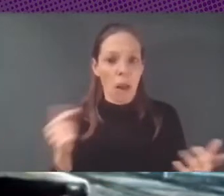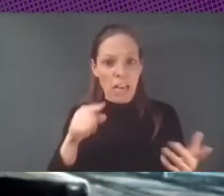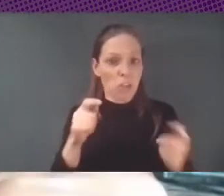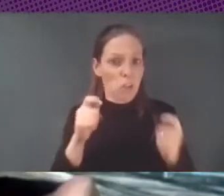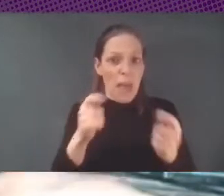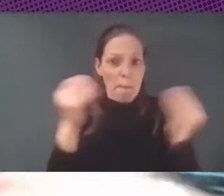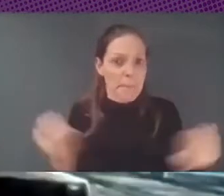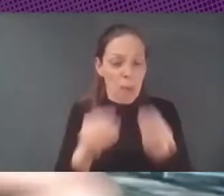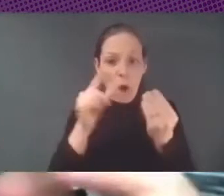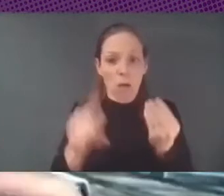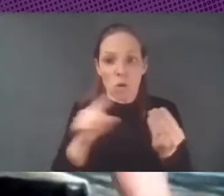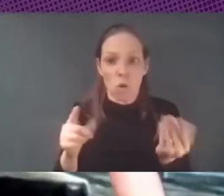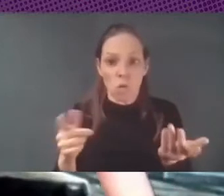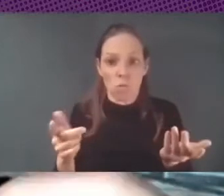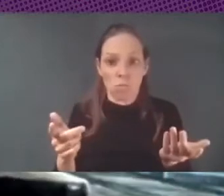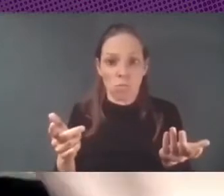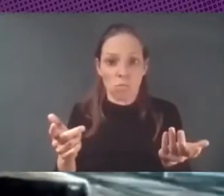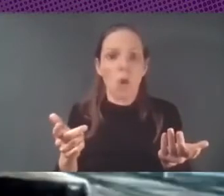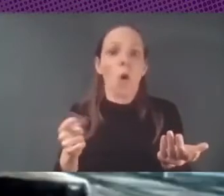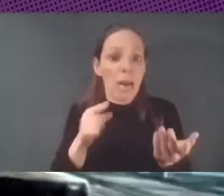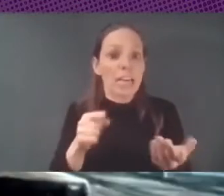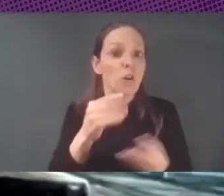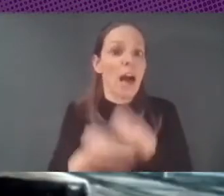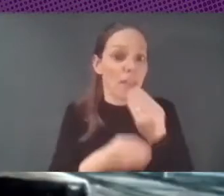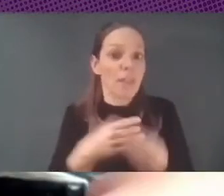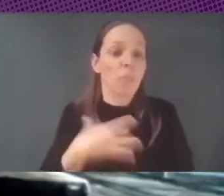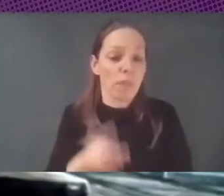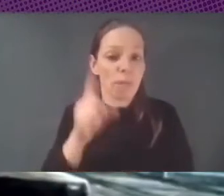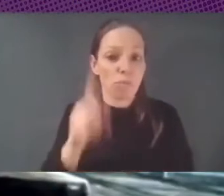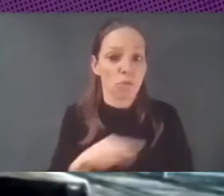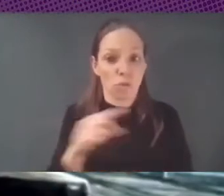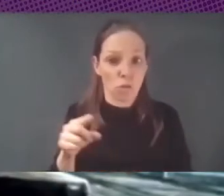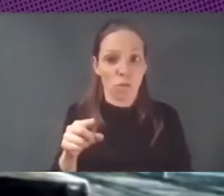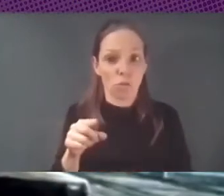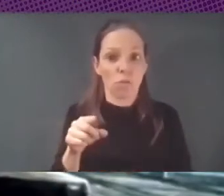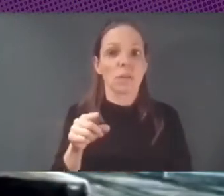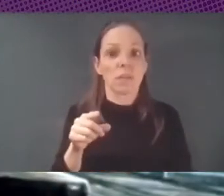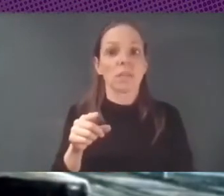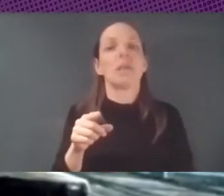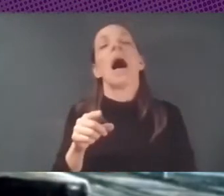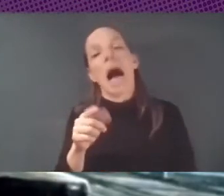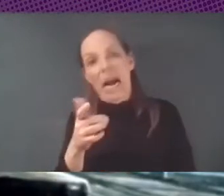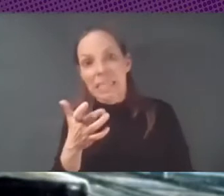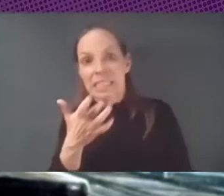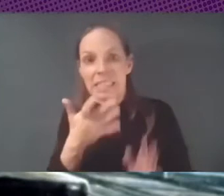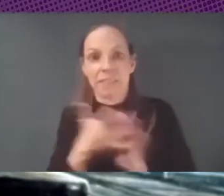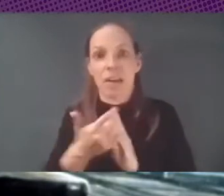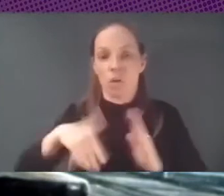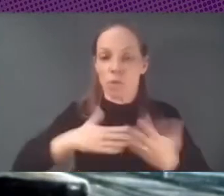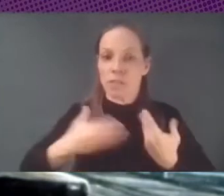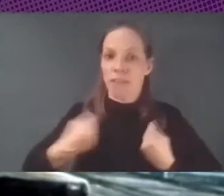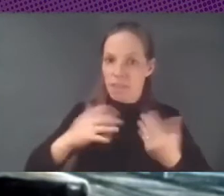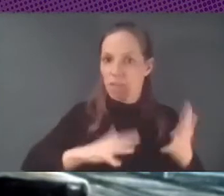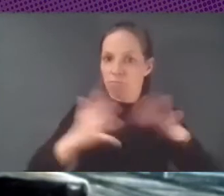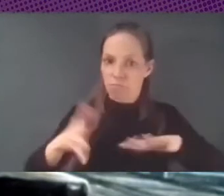decir es esto podemos hacer esto ya justo que es como ya aceptar que lo hemos implementado en nuestras vidas creo